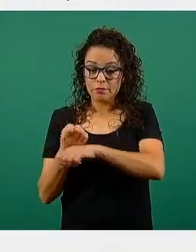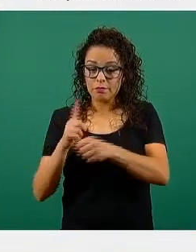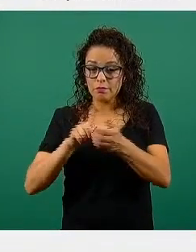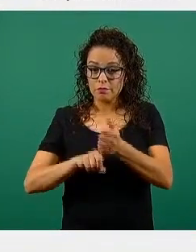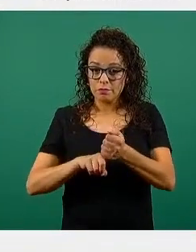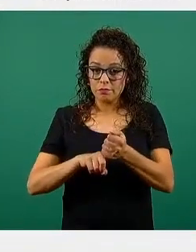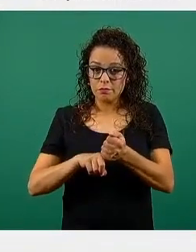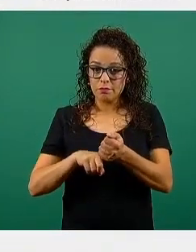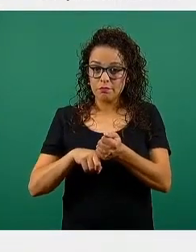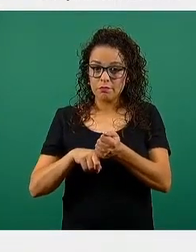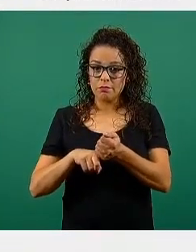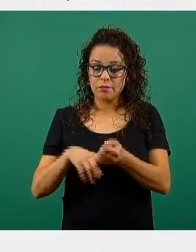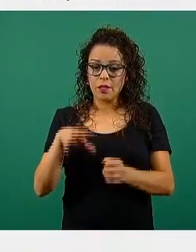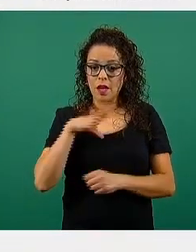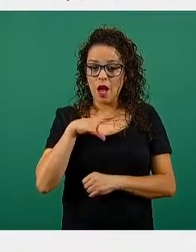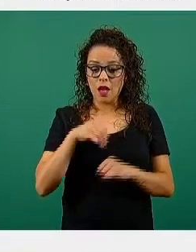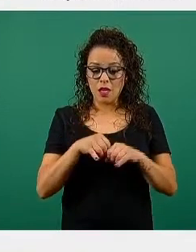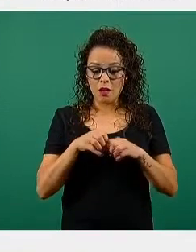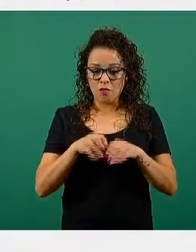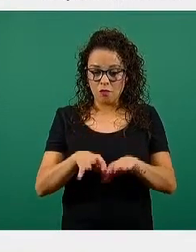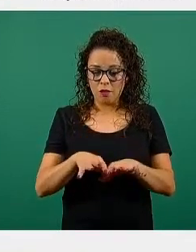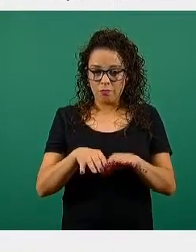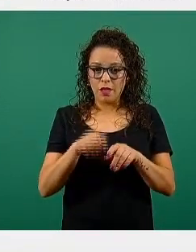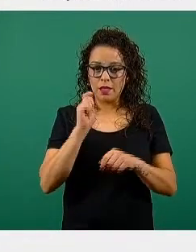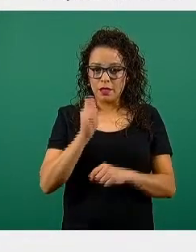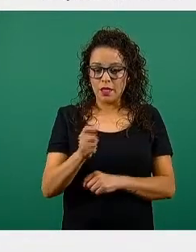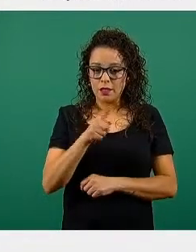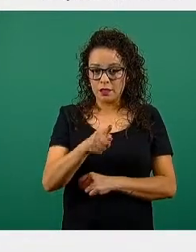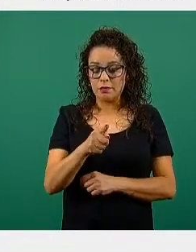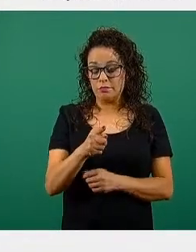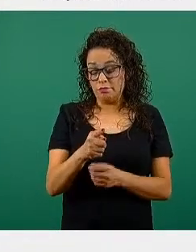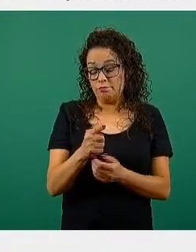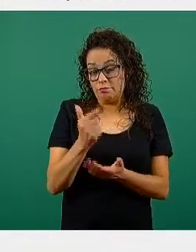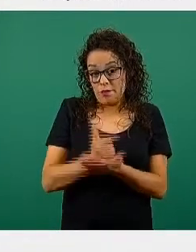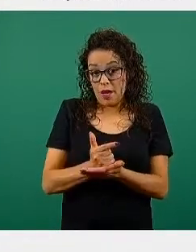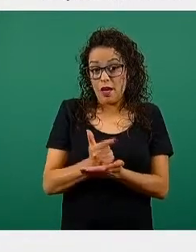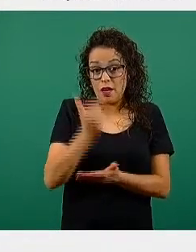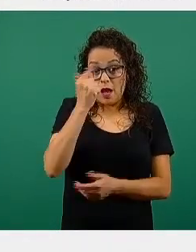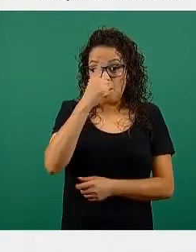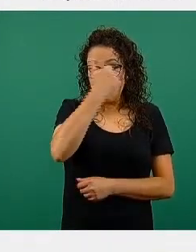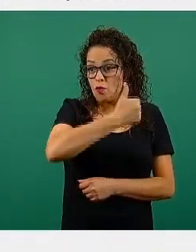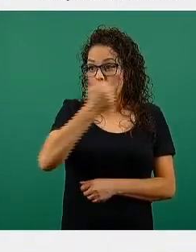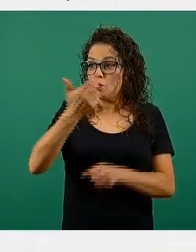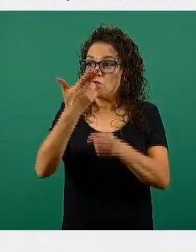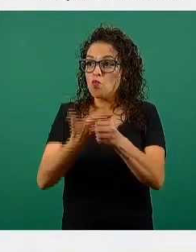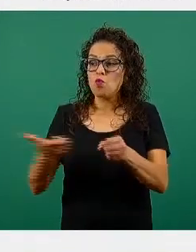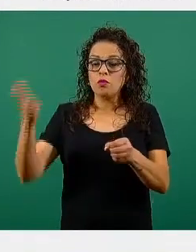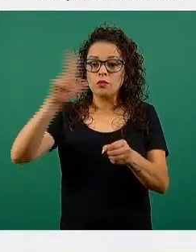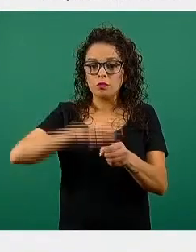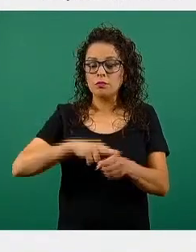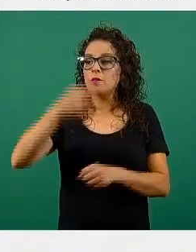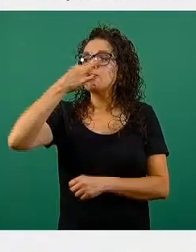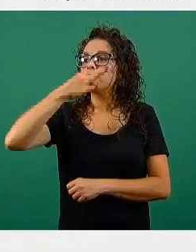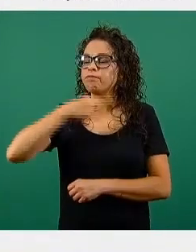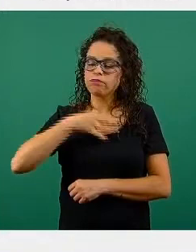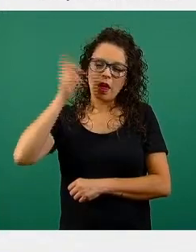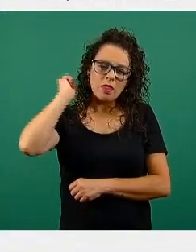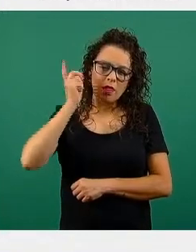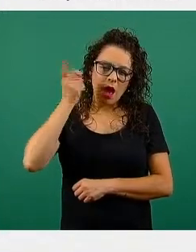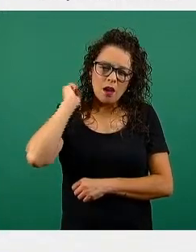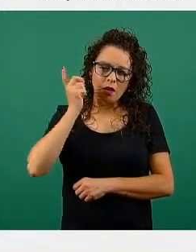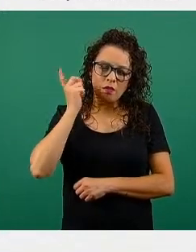que recibimos en esta red de infección respiratoria aguda grave en donde cada uno de los hospitales nos reportan día con día